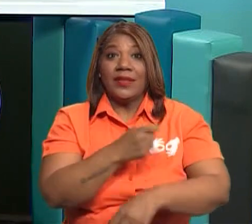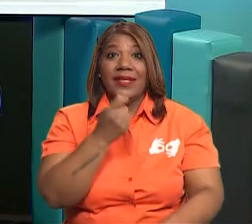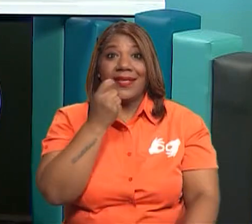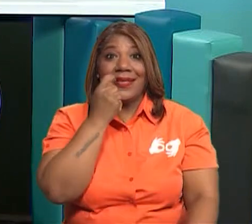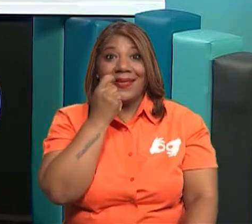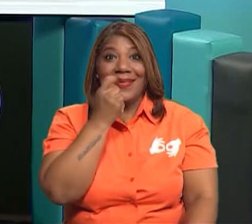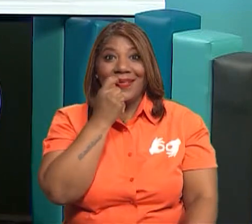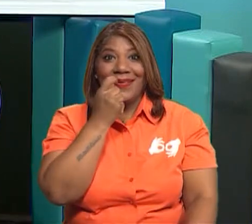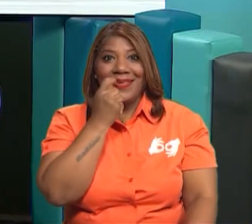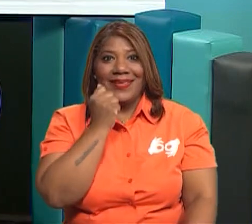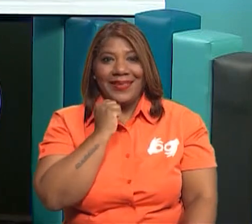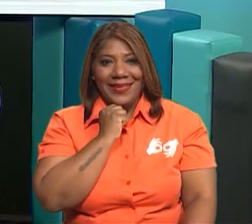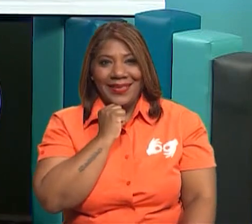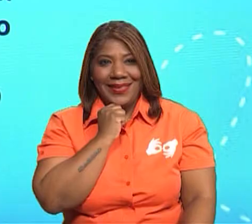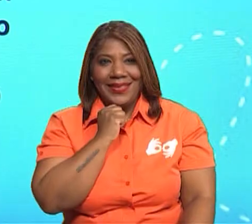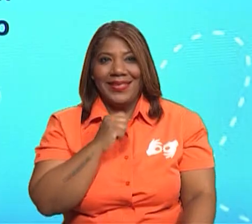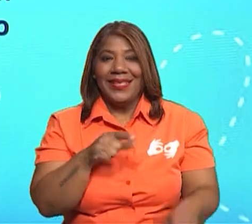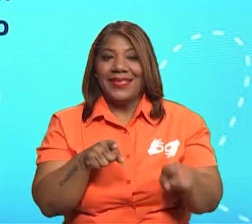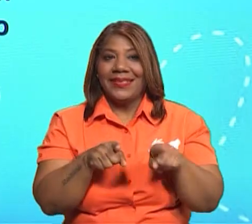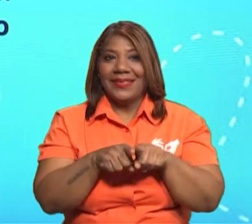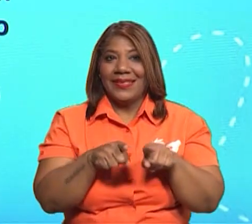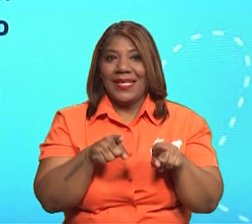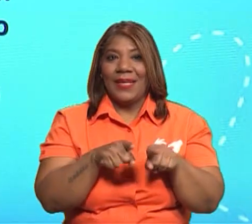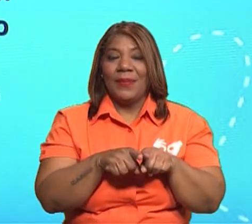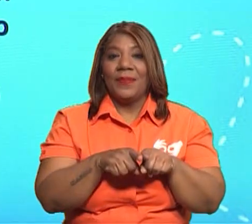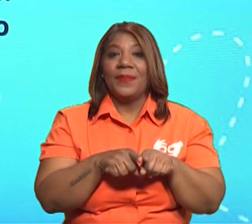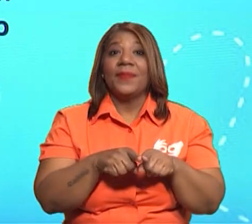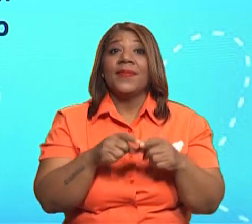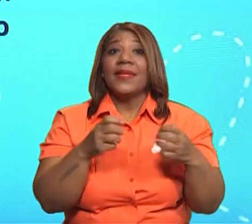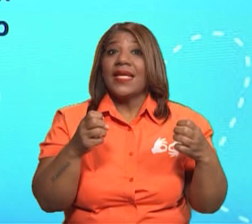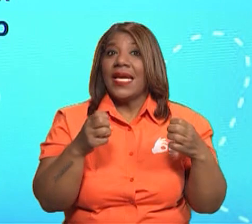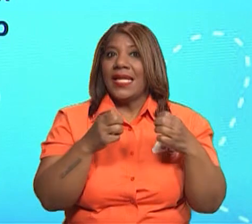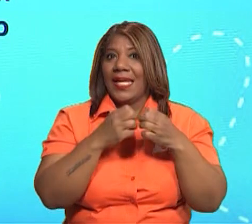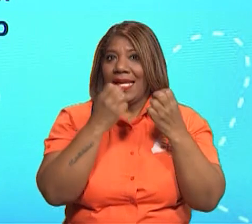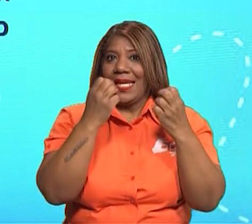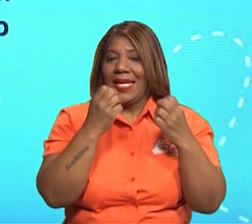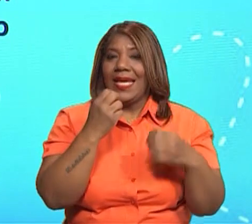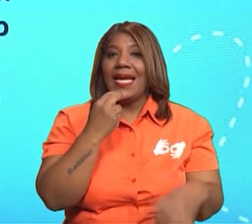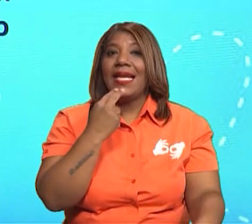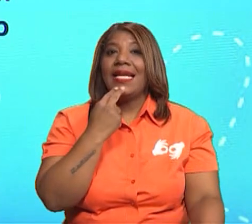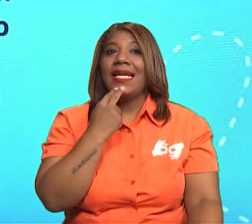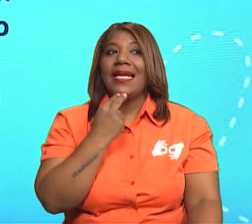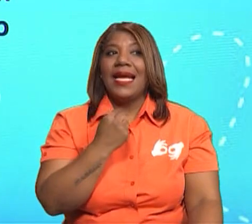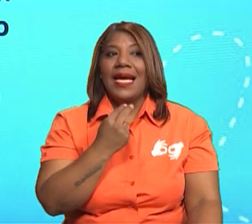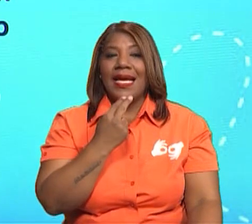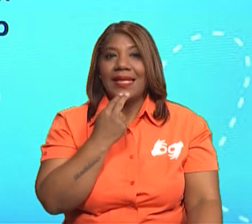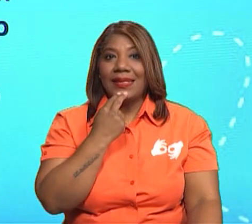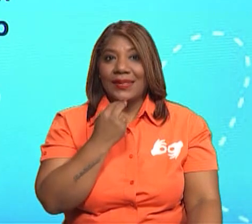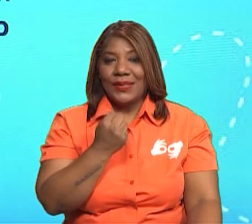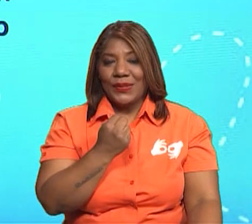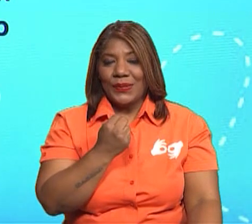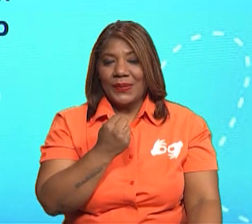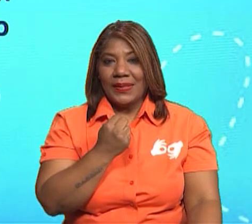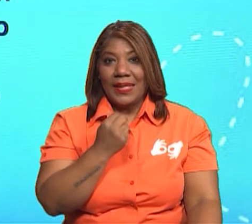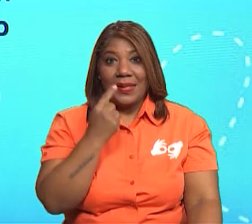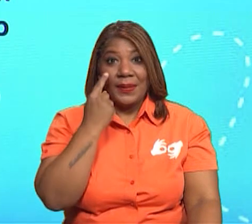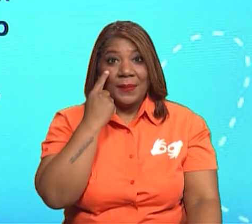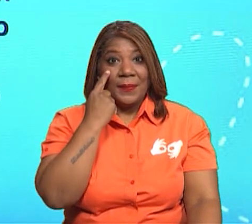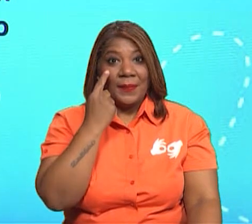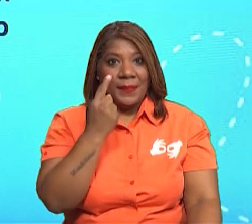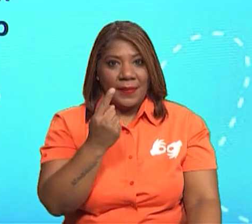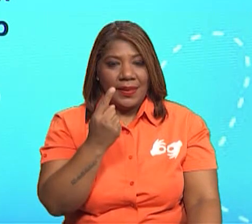Y finalmente tenemos aquí lo que son unos energéticos que son la azúcar, que da, escucha, da